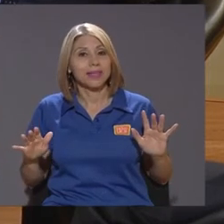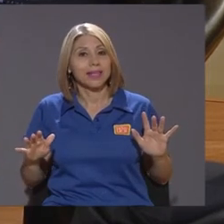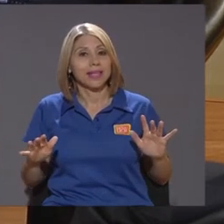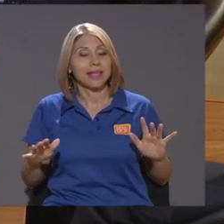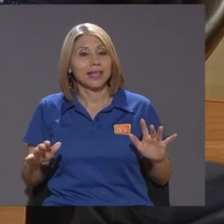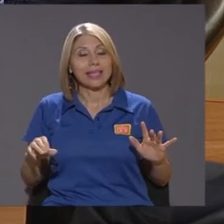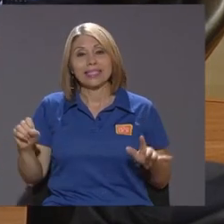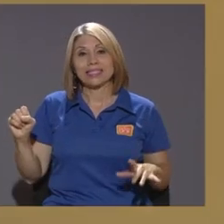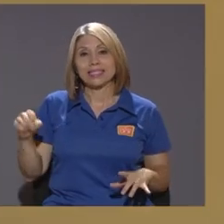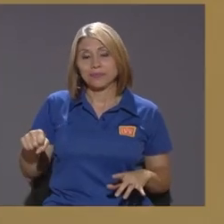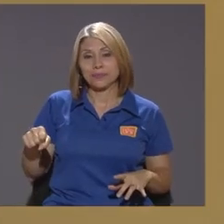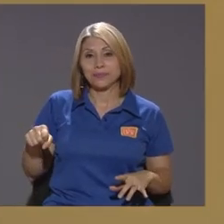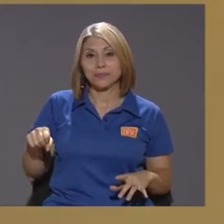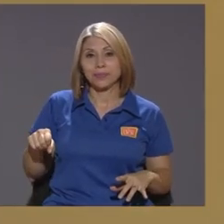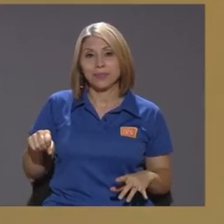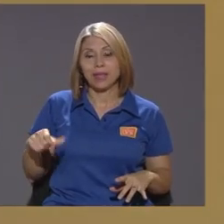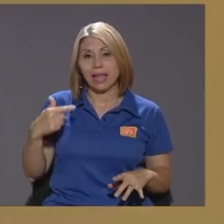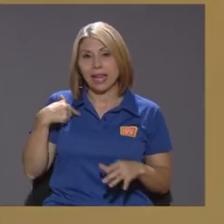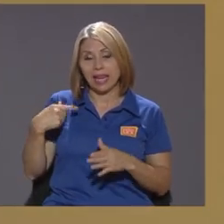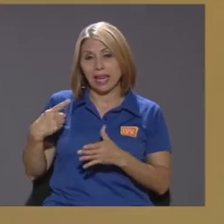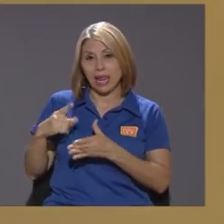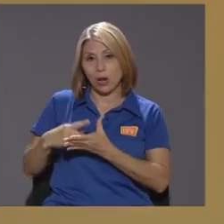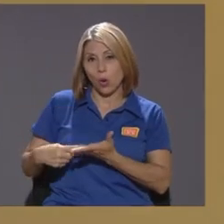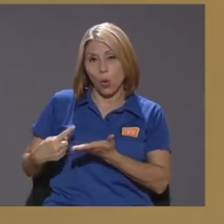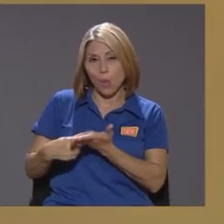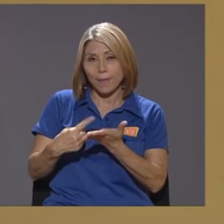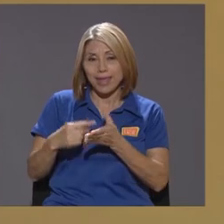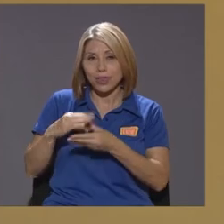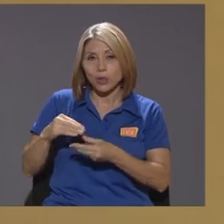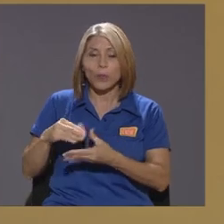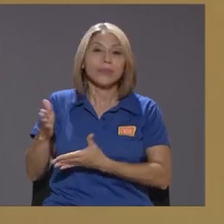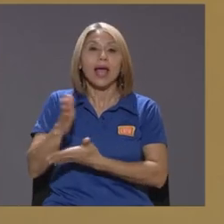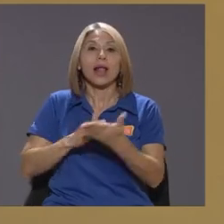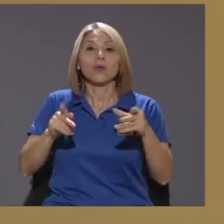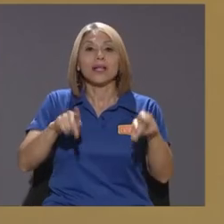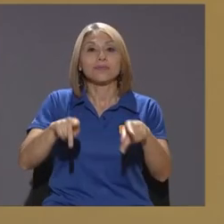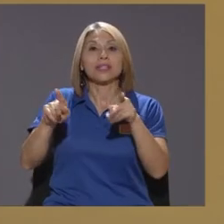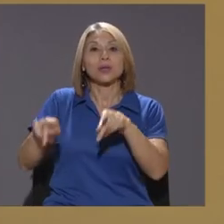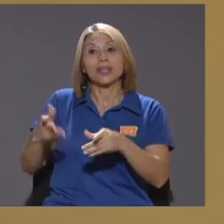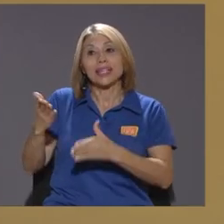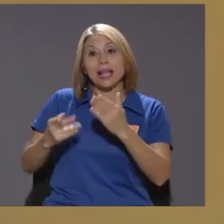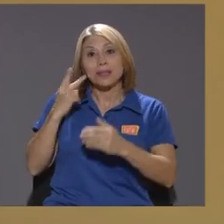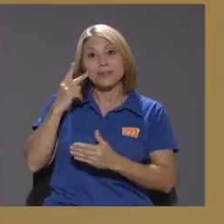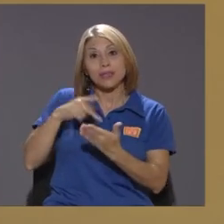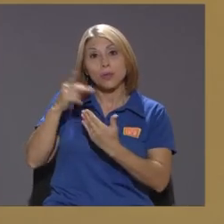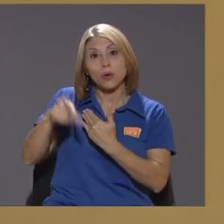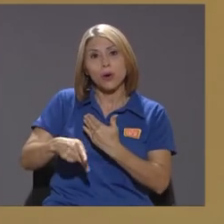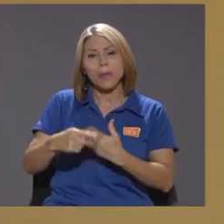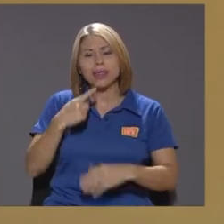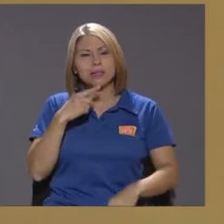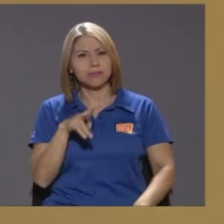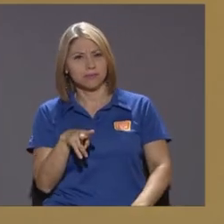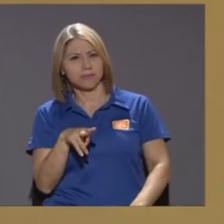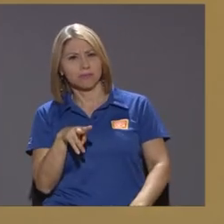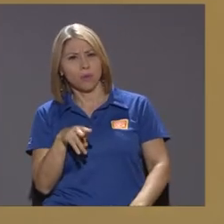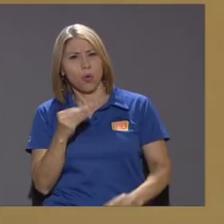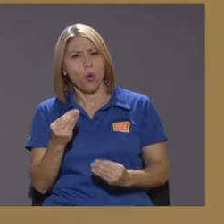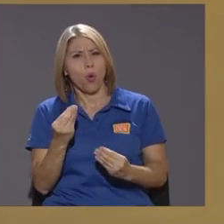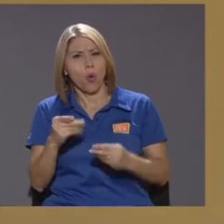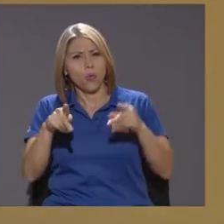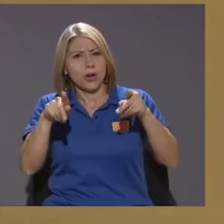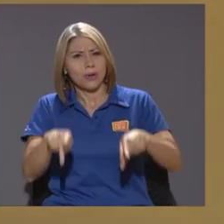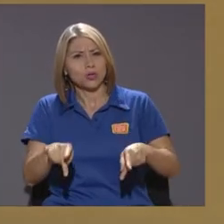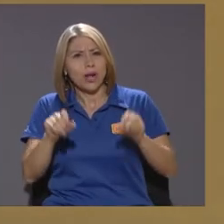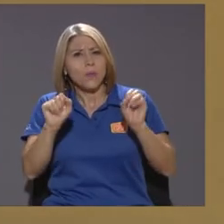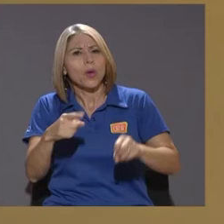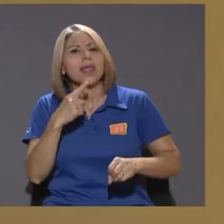sí le comento porque alguna de las personas que va a estar oyendo el programa va a decir pero que como una persona puede llegar a decir que hacer con mi